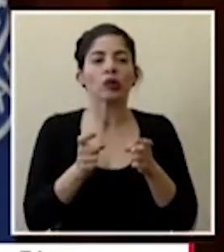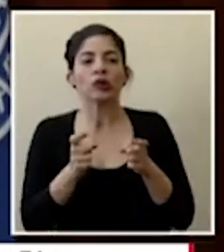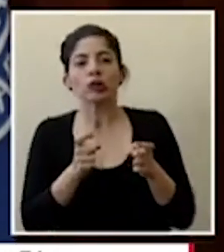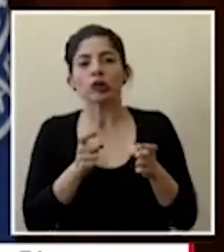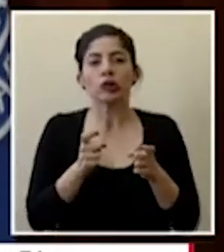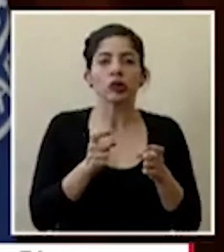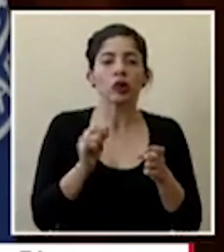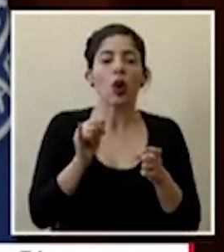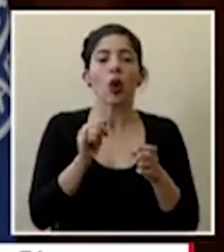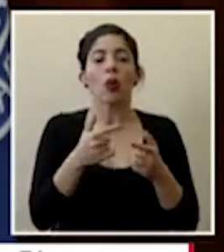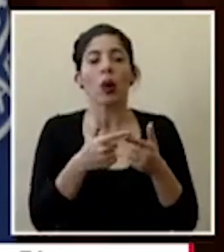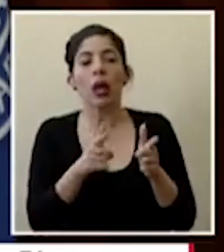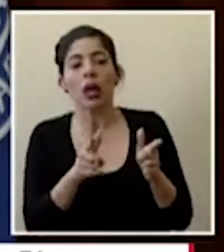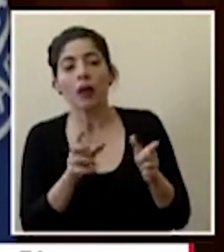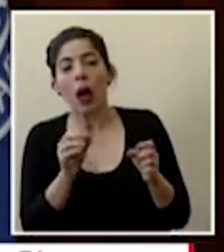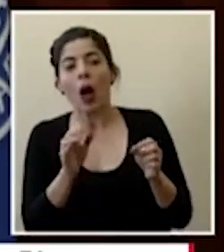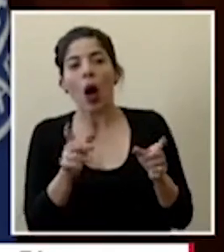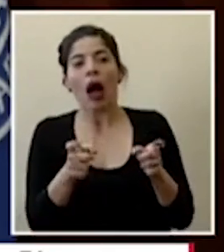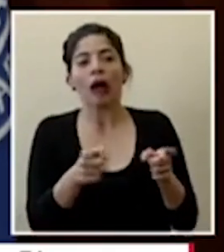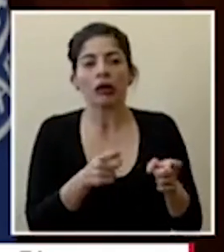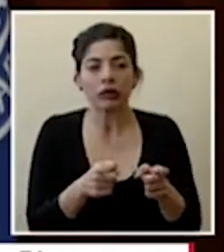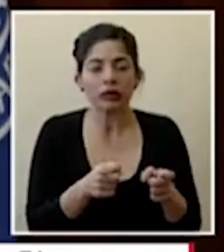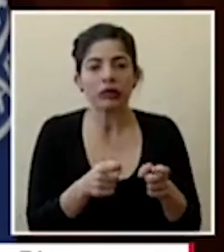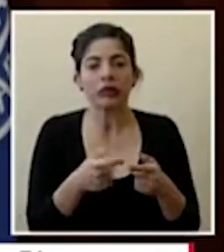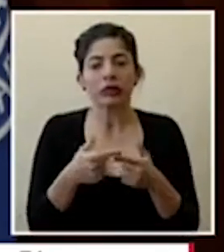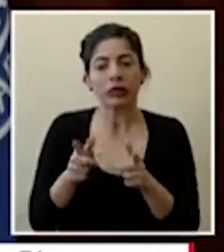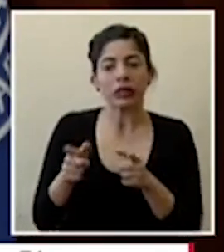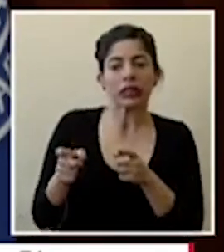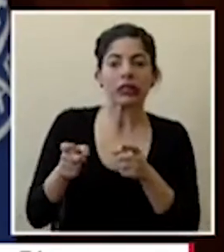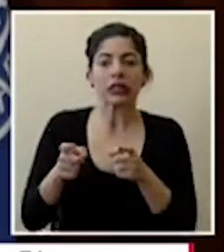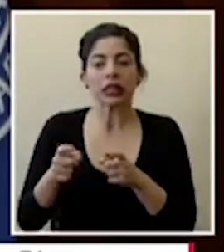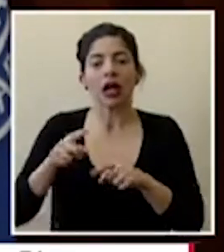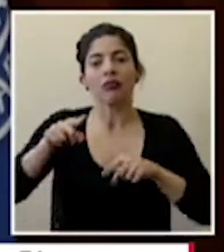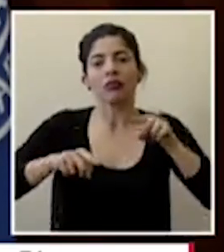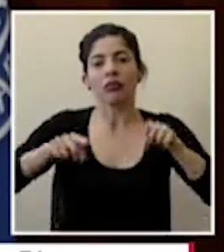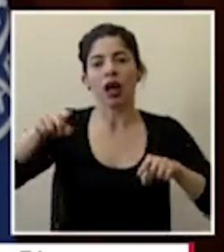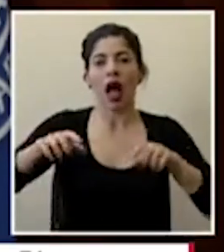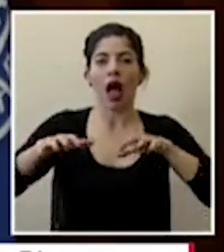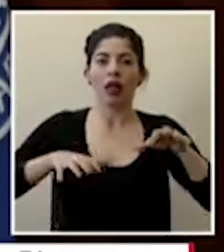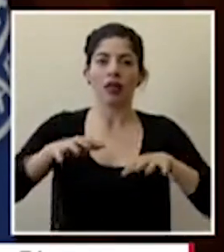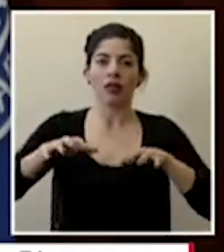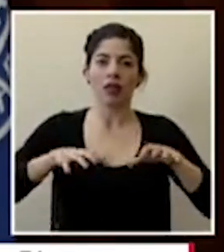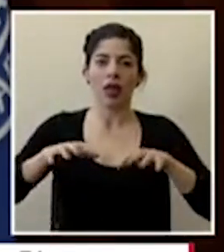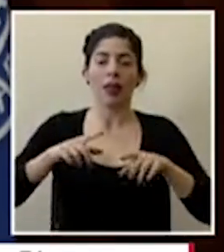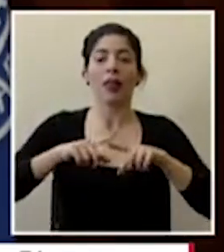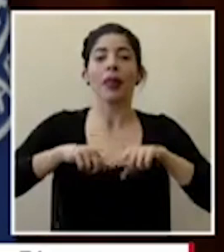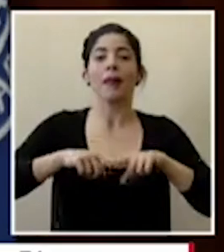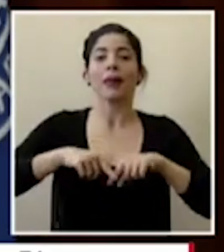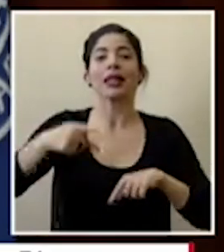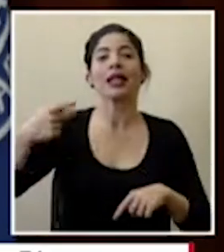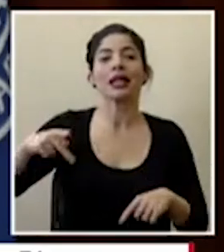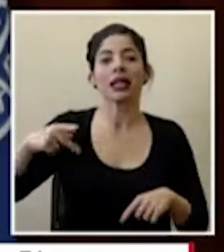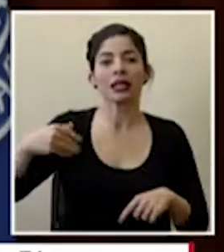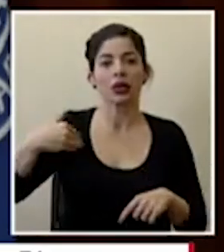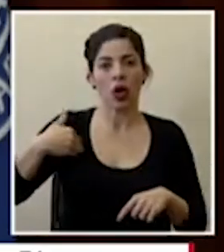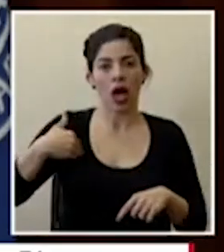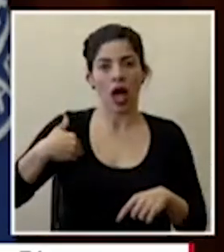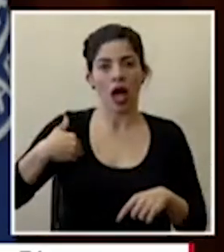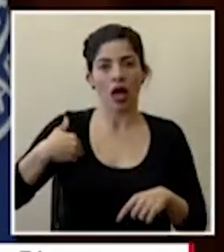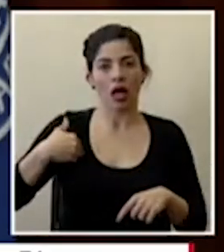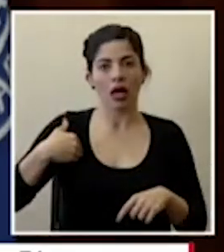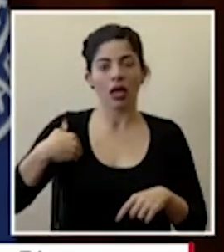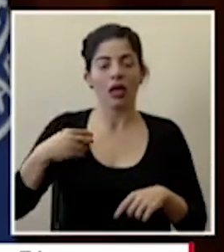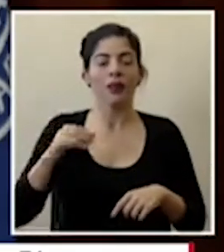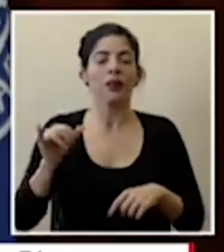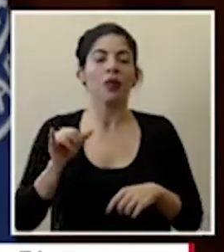soltando o ajustando algún tipo de actividad dependiendo del riesgo que represente y de algunas